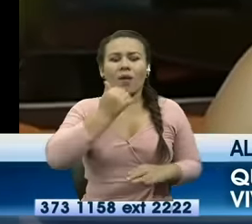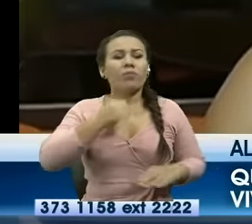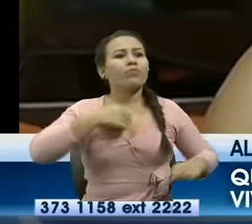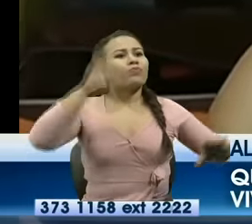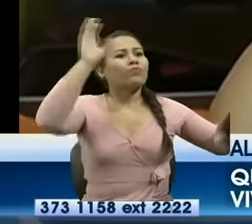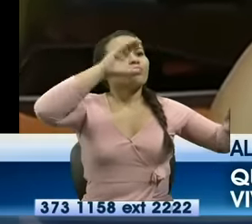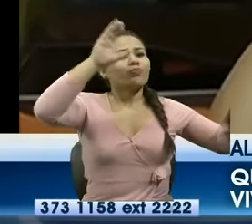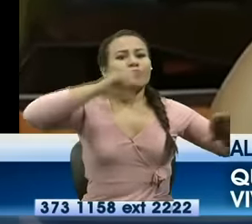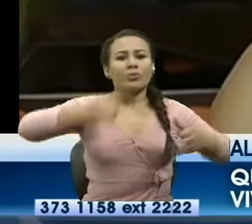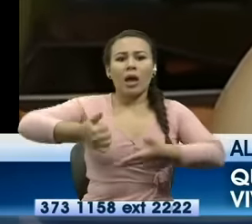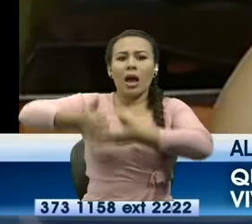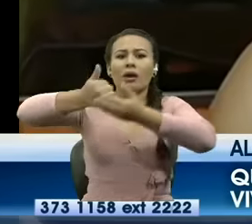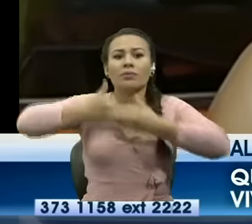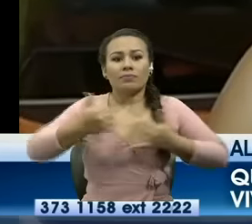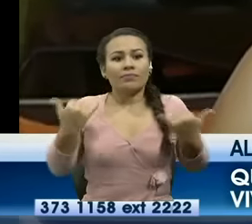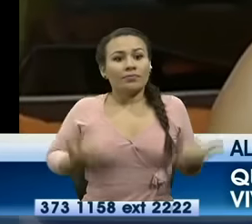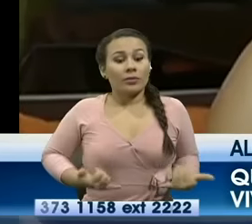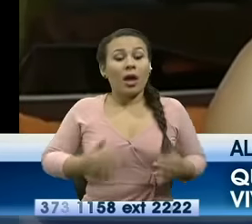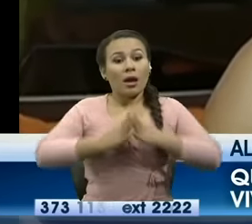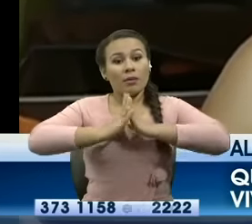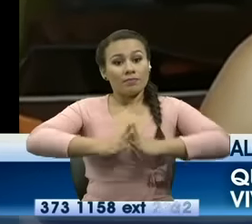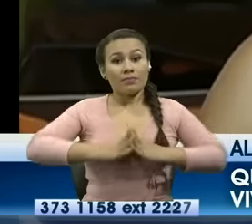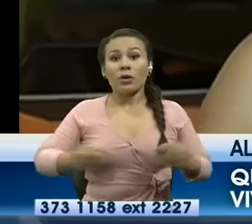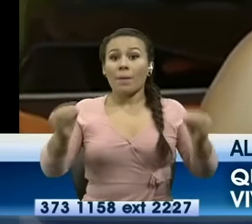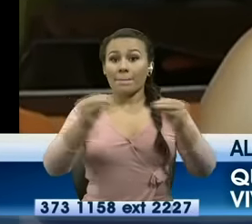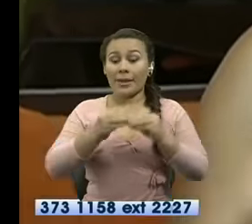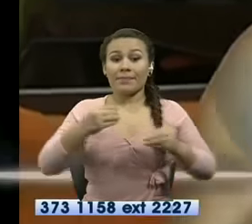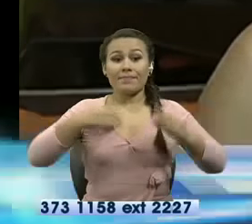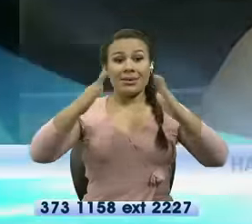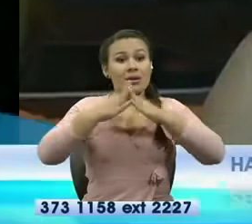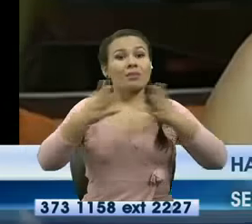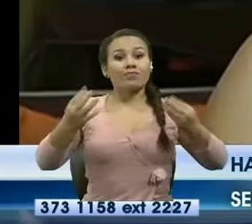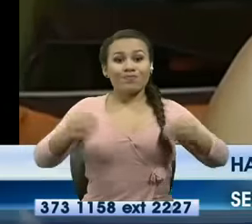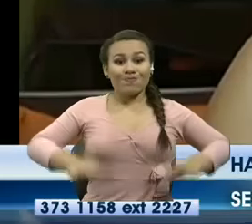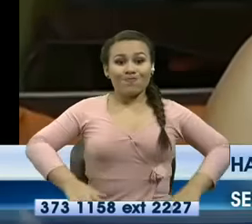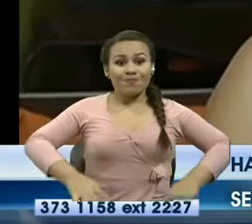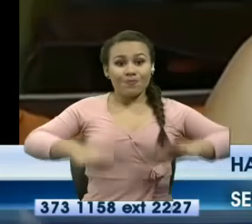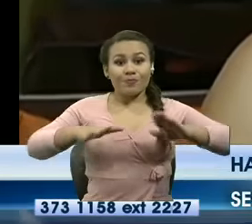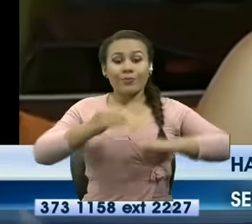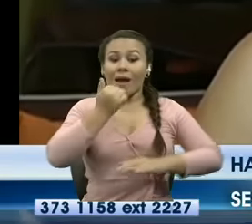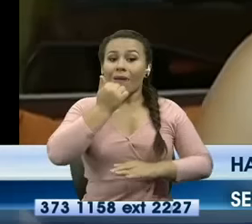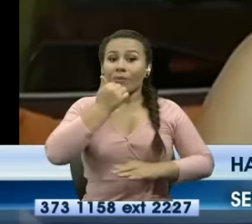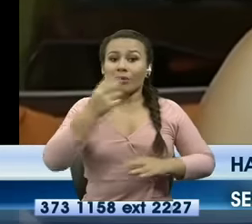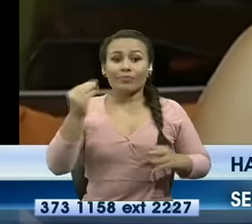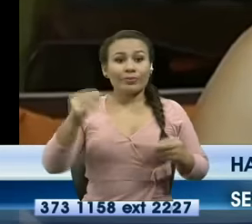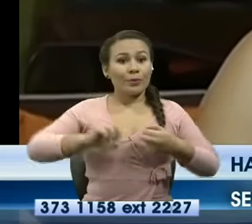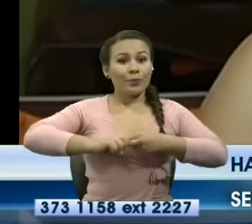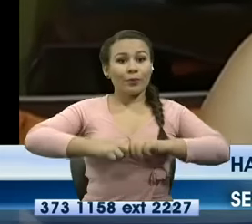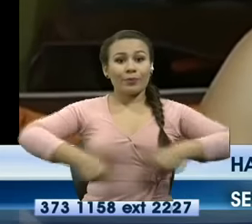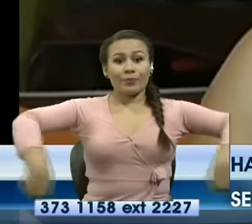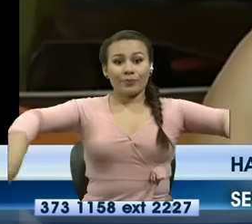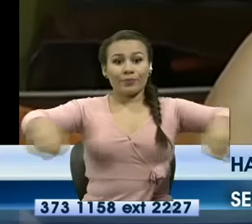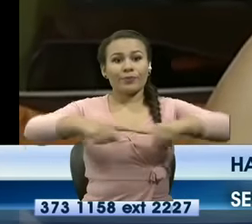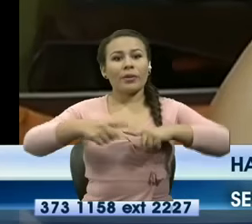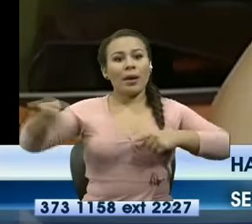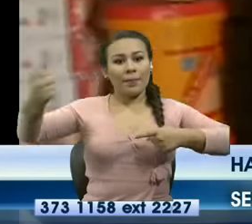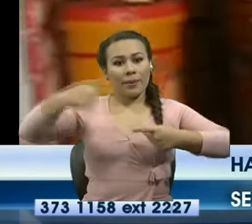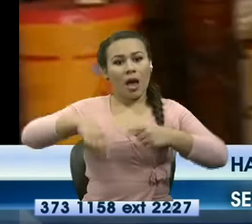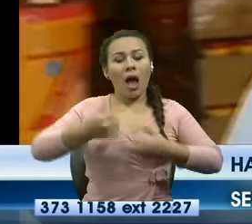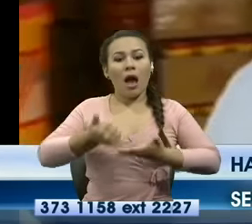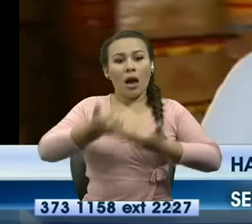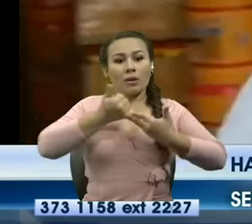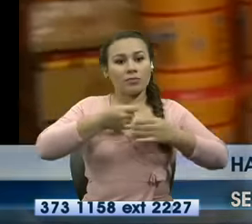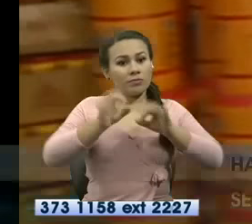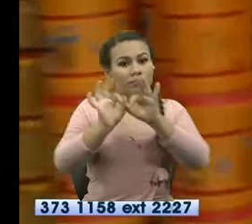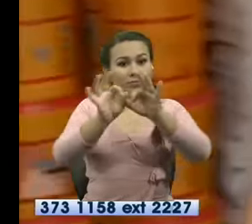ayuden ahora realmente lo que pedí pido más que todo porque soy la casa más afectada porque justo era enfrente de mi casa es que me ayuden con los daños